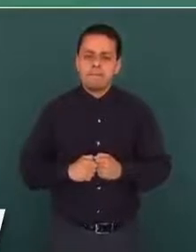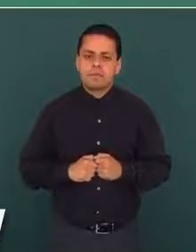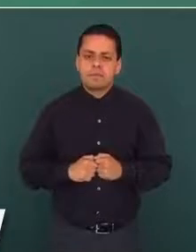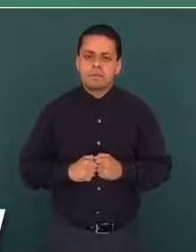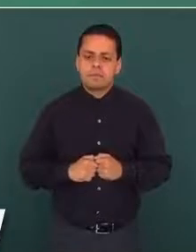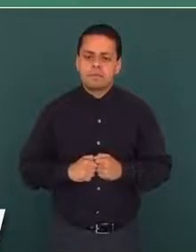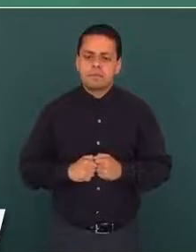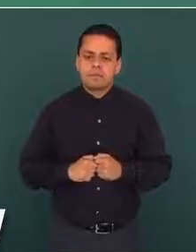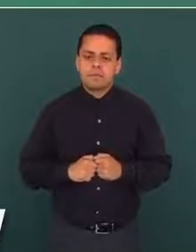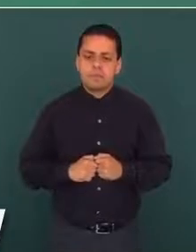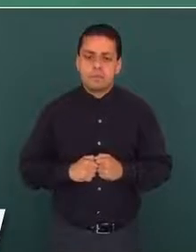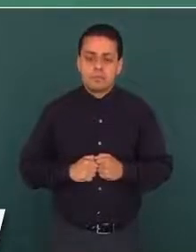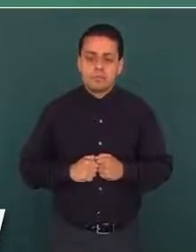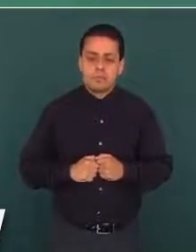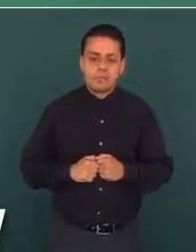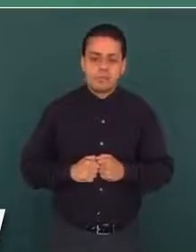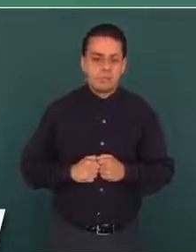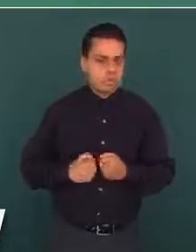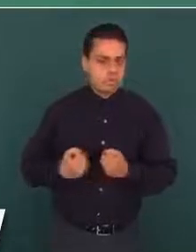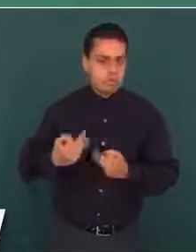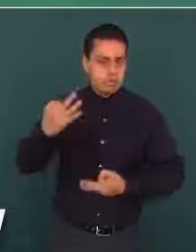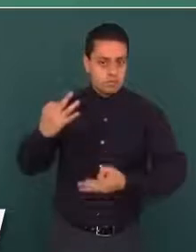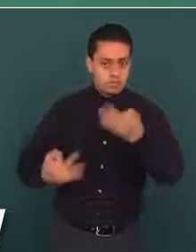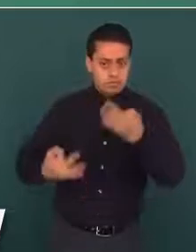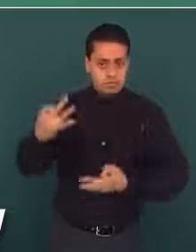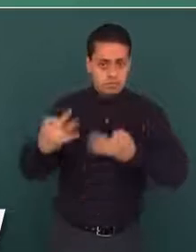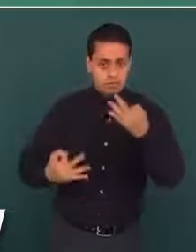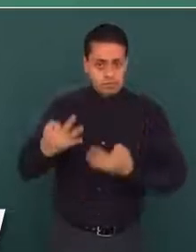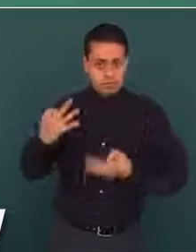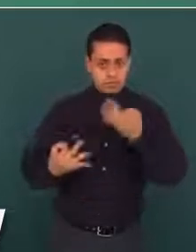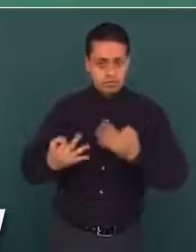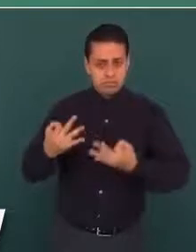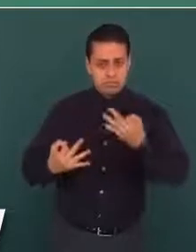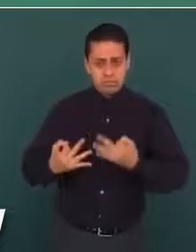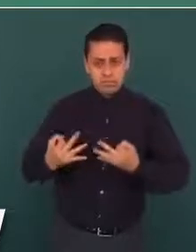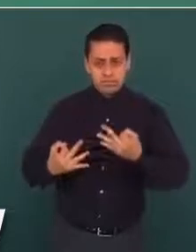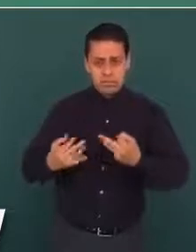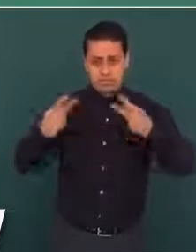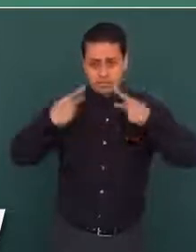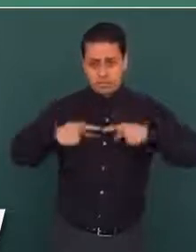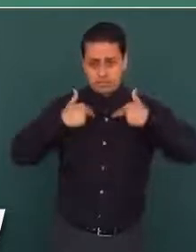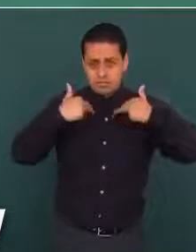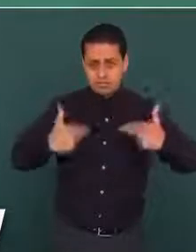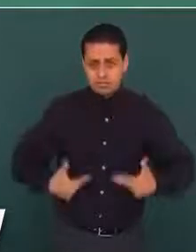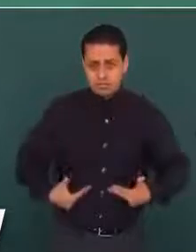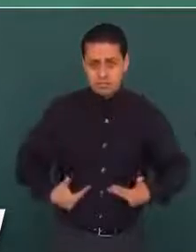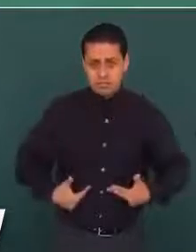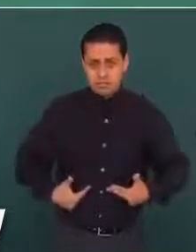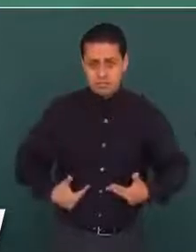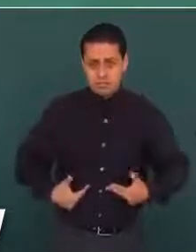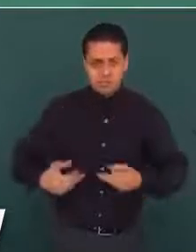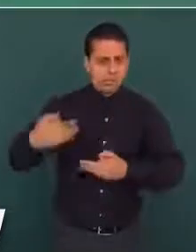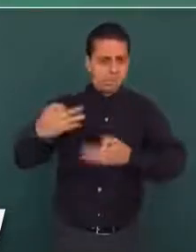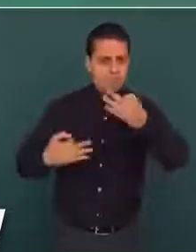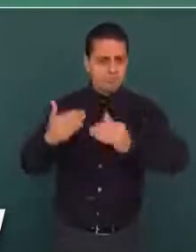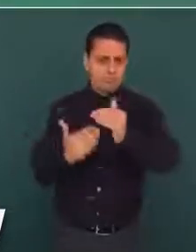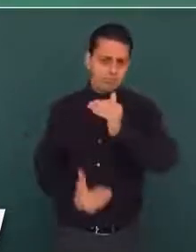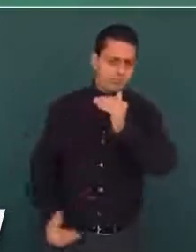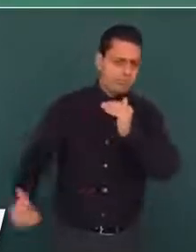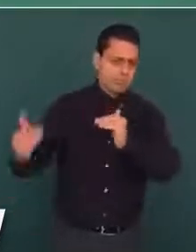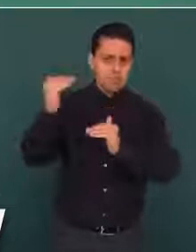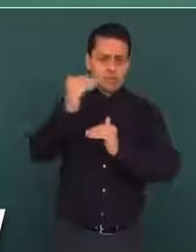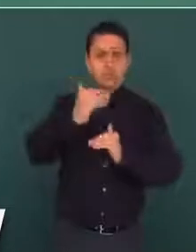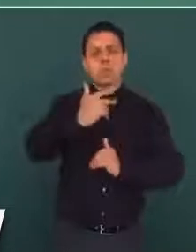El tribunal que juzga a los seres humanos, a las